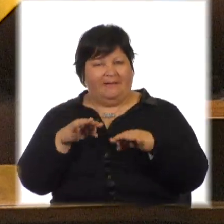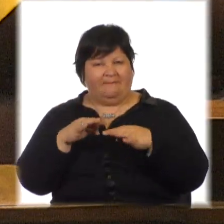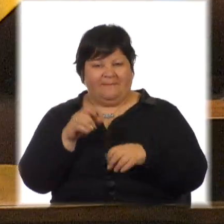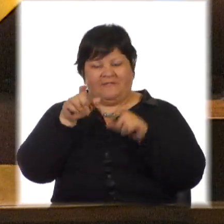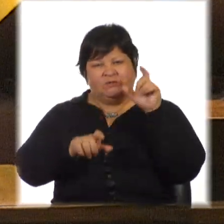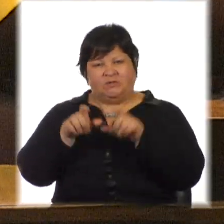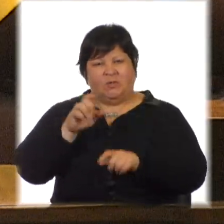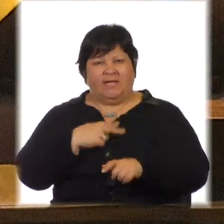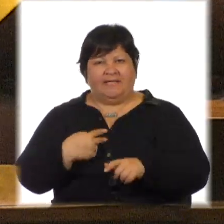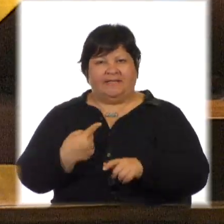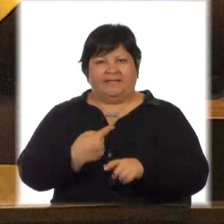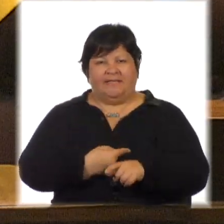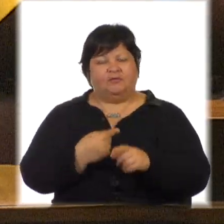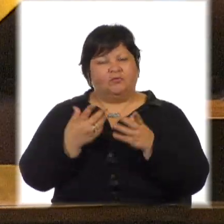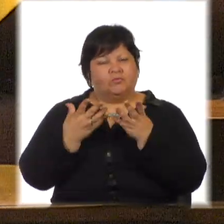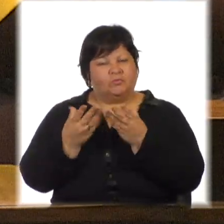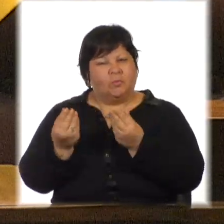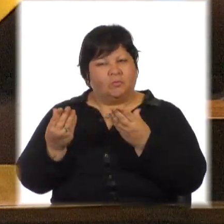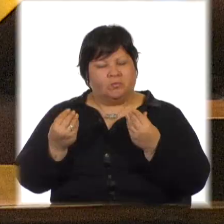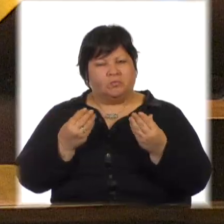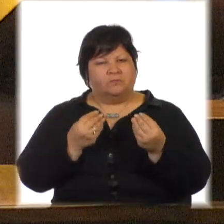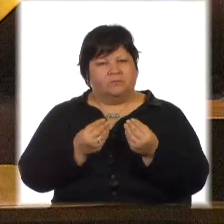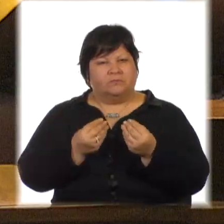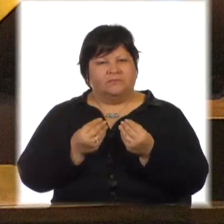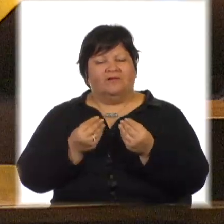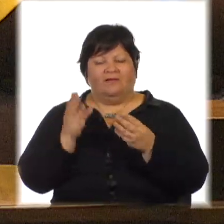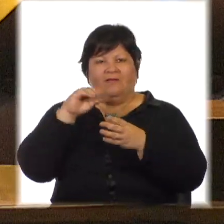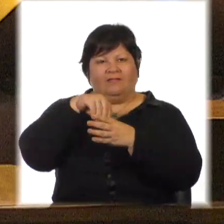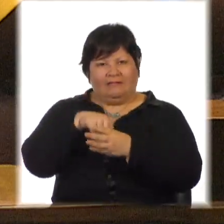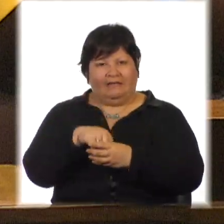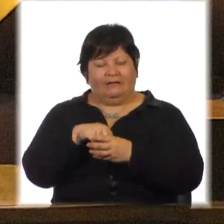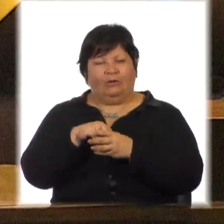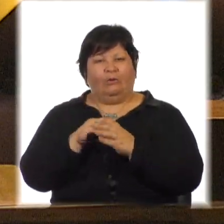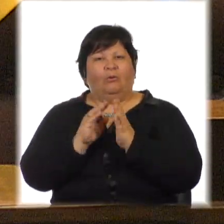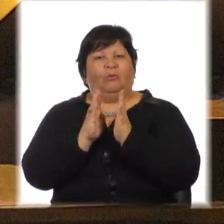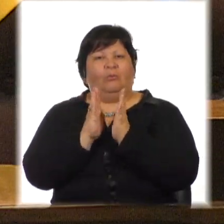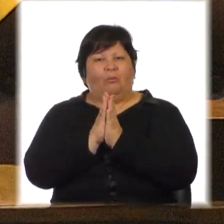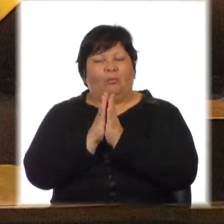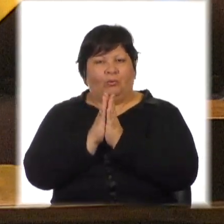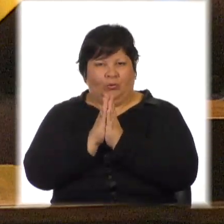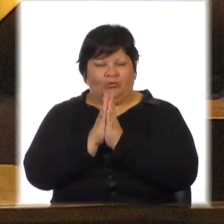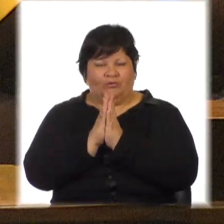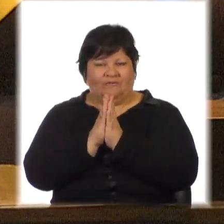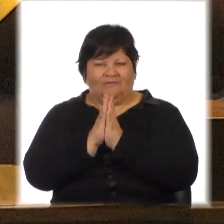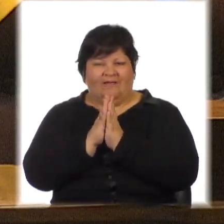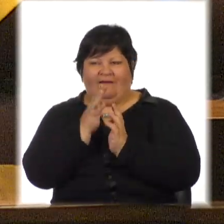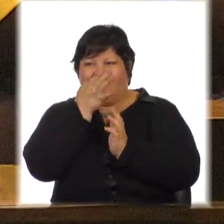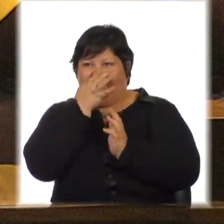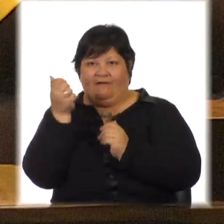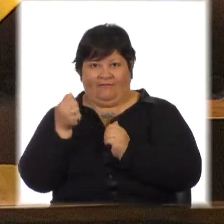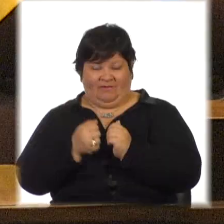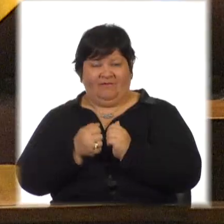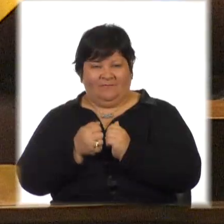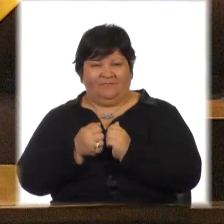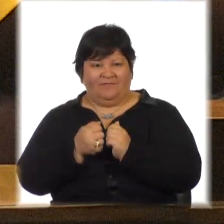numerosa y un fuerte componente dentro de nuestros cultos de matriz africana. O sea, que somos testigos y